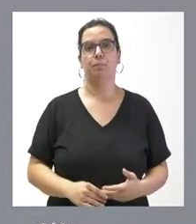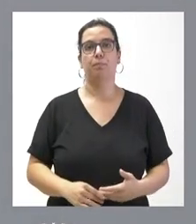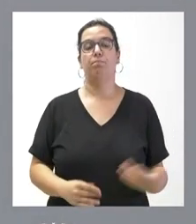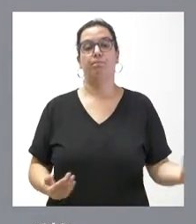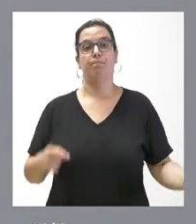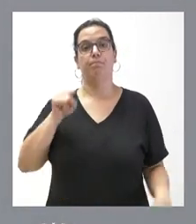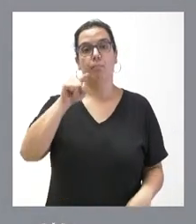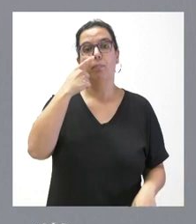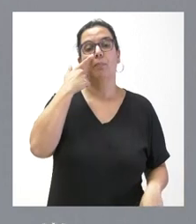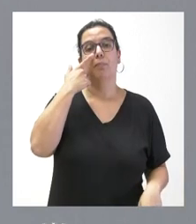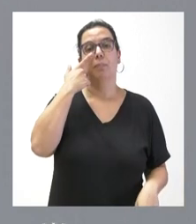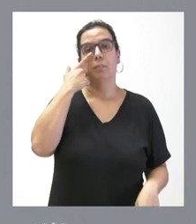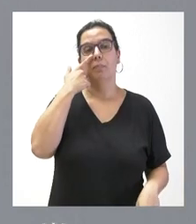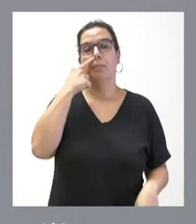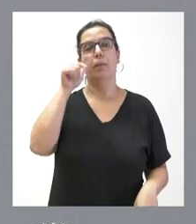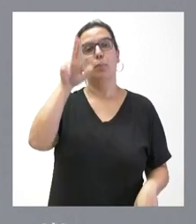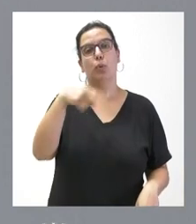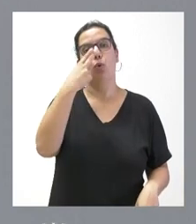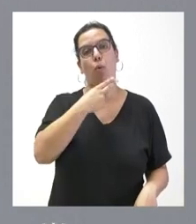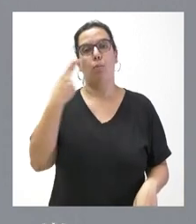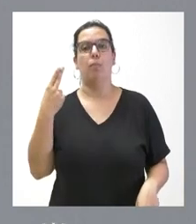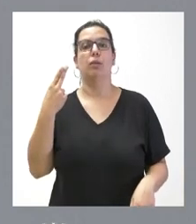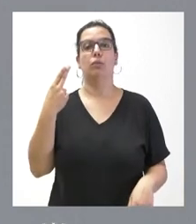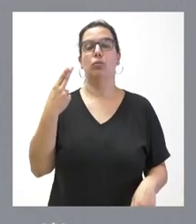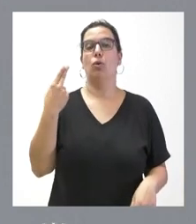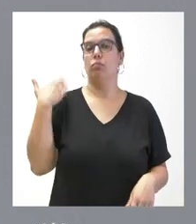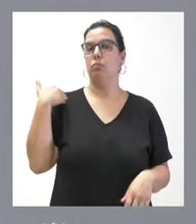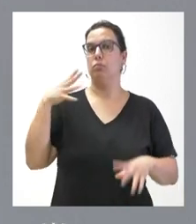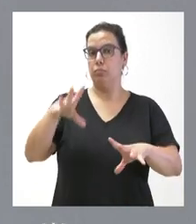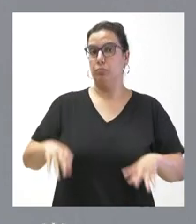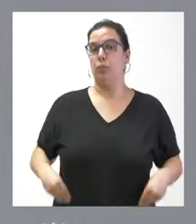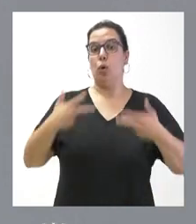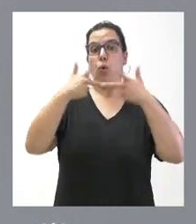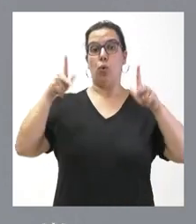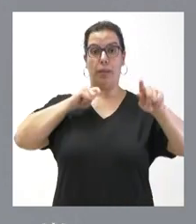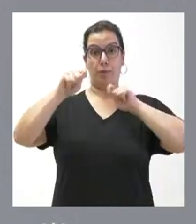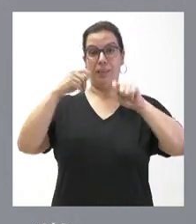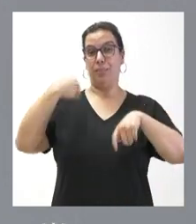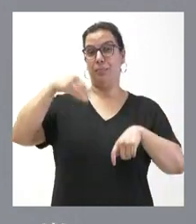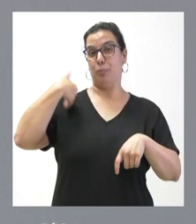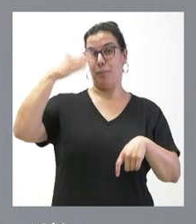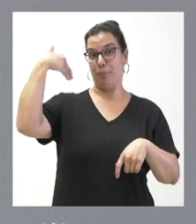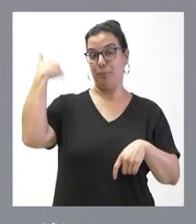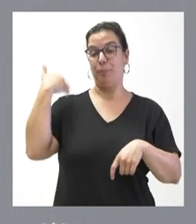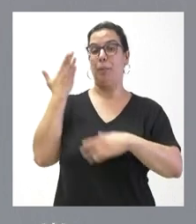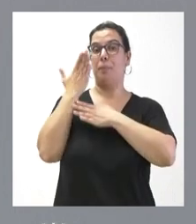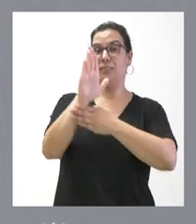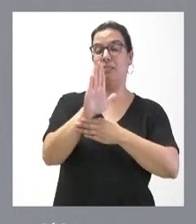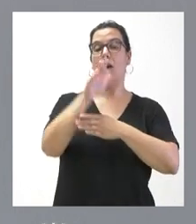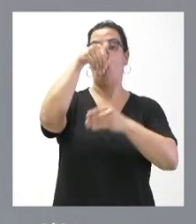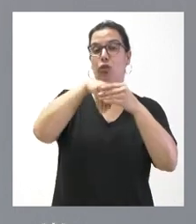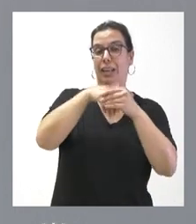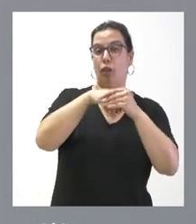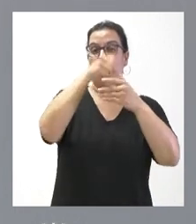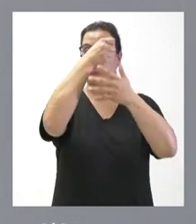el compromiso que se había asumido en la rueda de prensa cuando se presentó el contenido de todo el operativo en